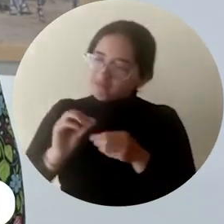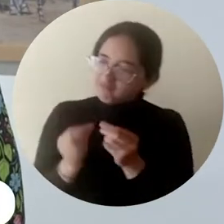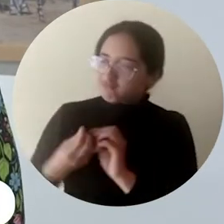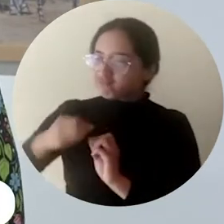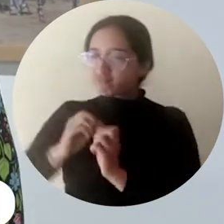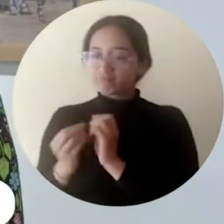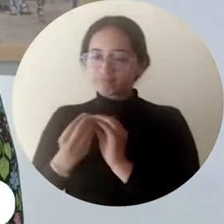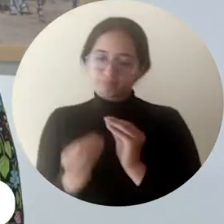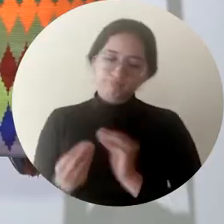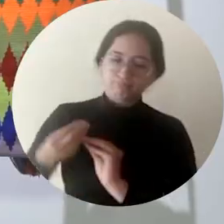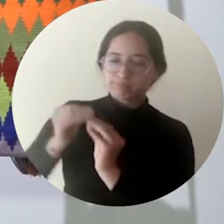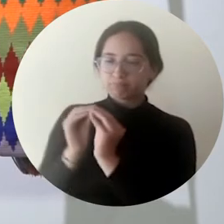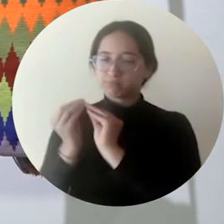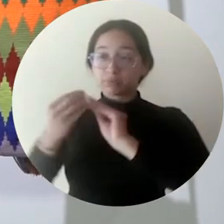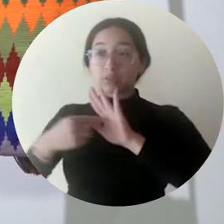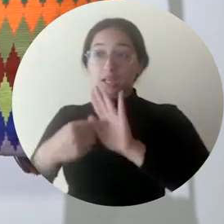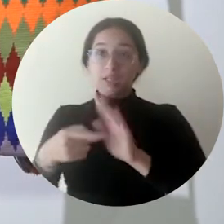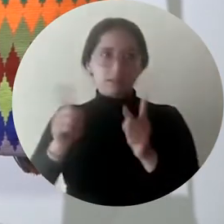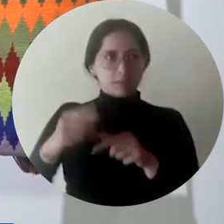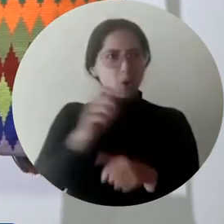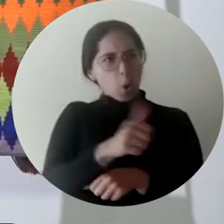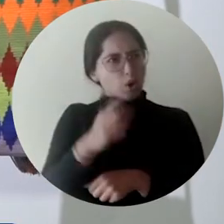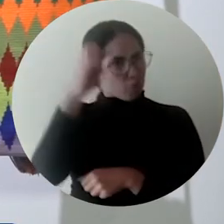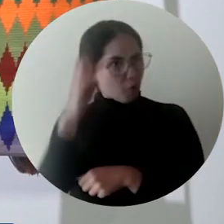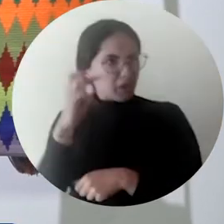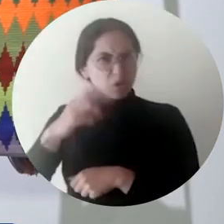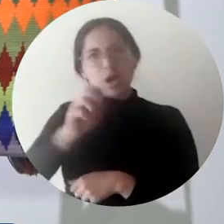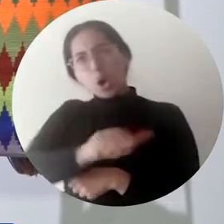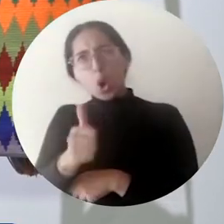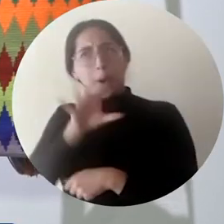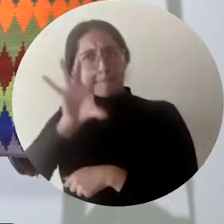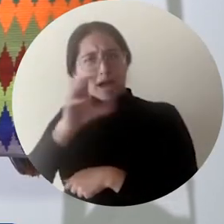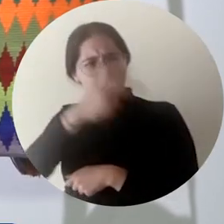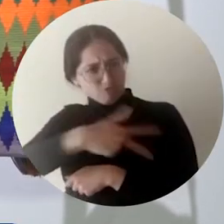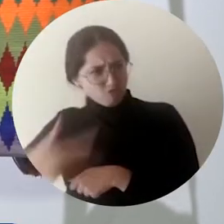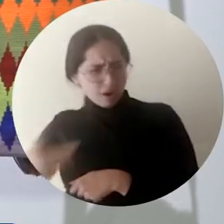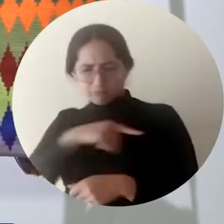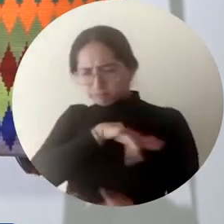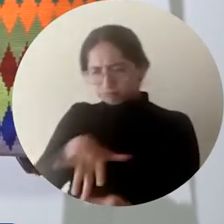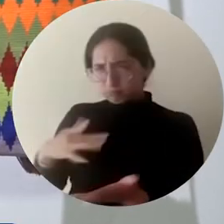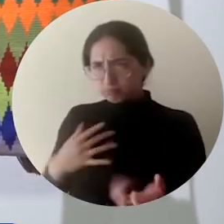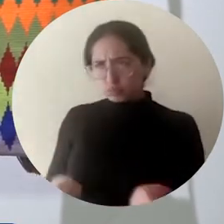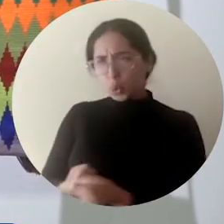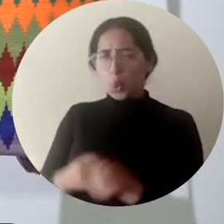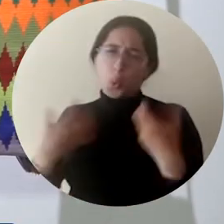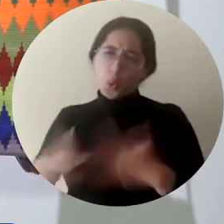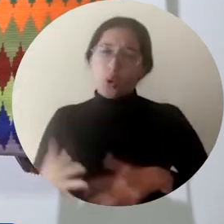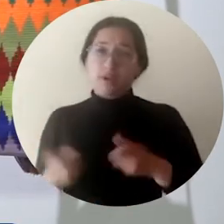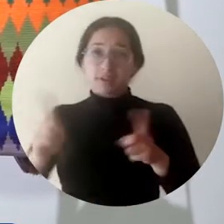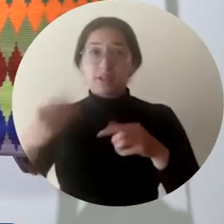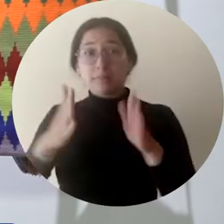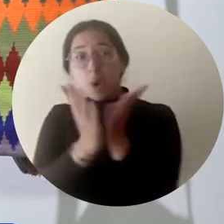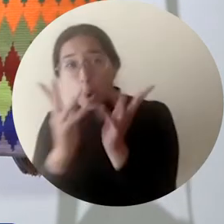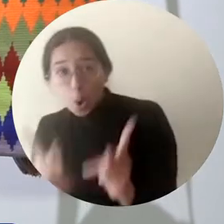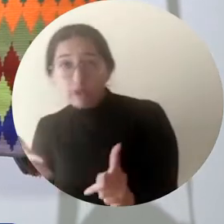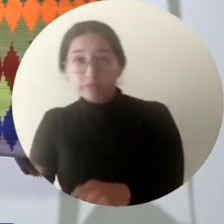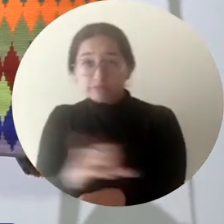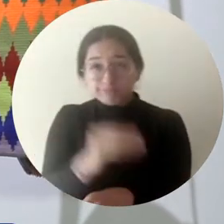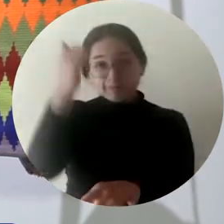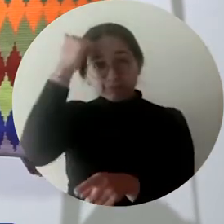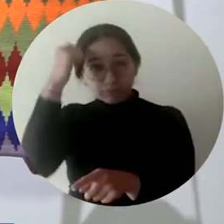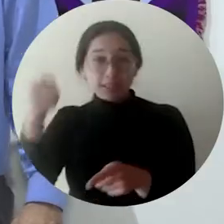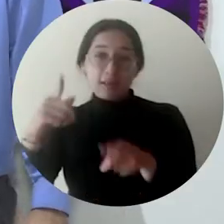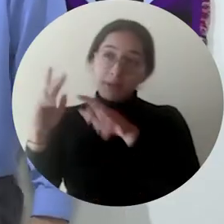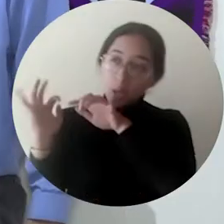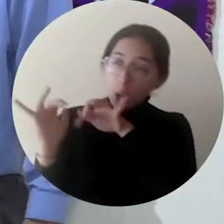artistas como Jebe. Nos motiva mucho porque deseamos eso, que todos los profesores, estudiantes y comunidad en general, pues se acerquen también